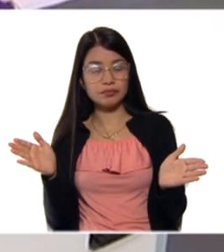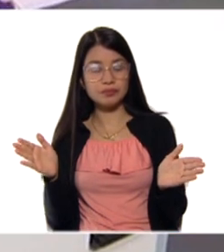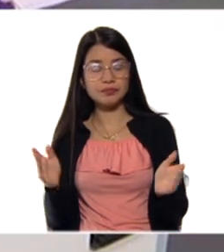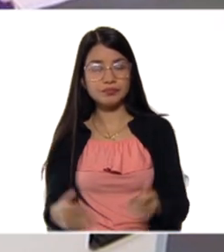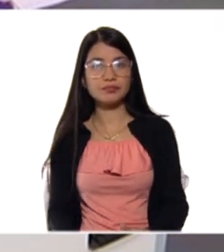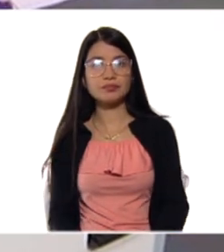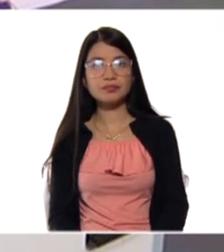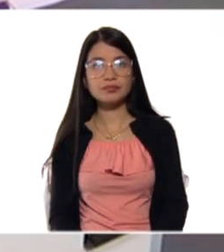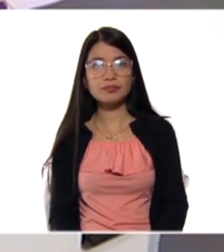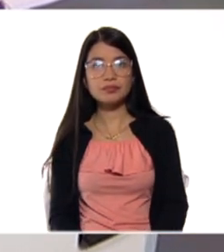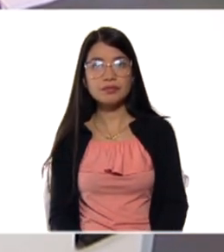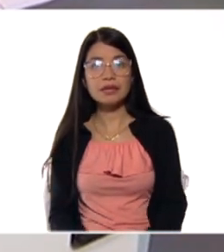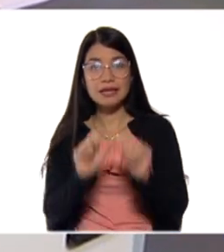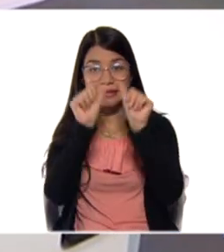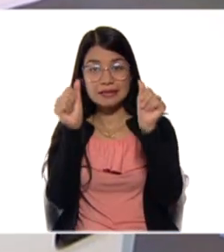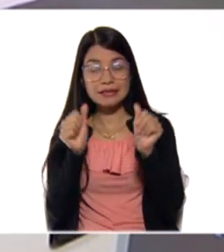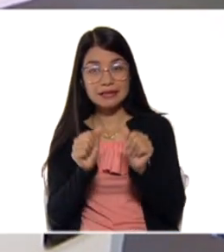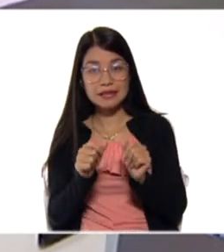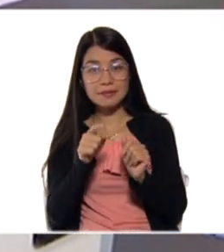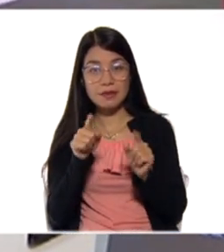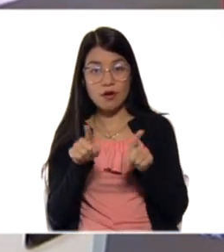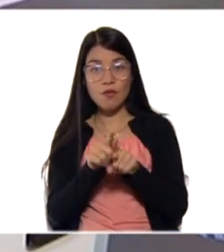sistema que tenemos acá.